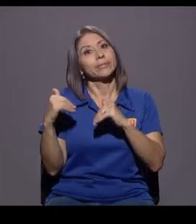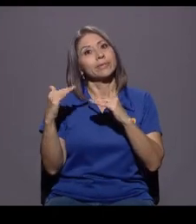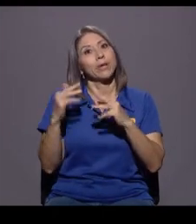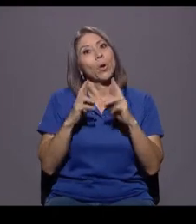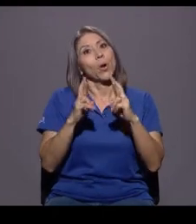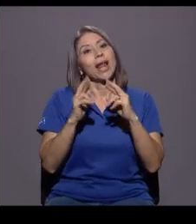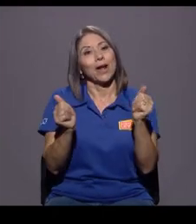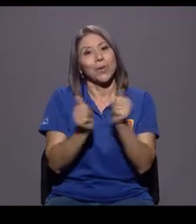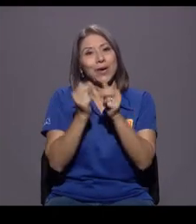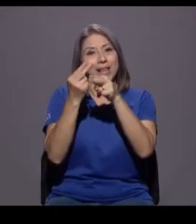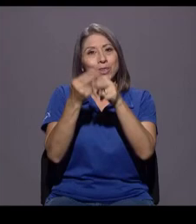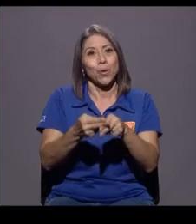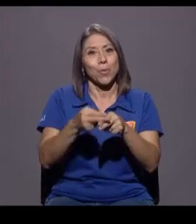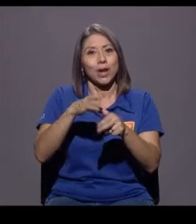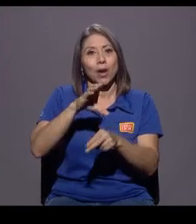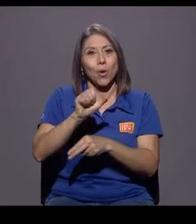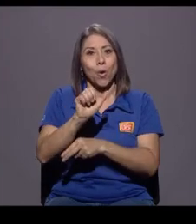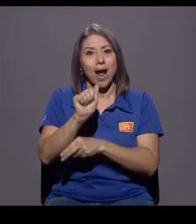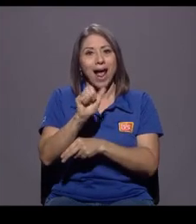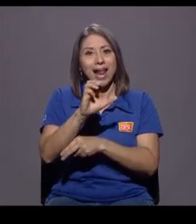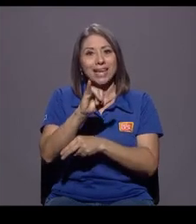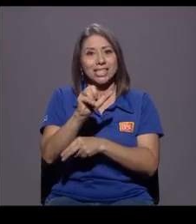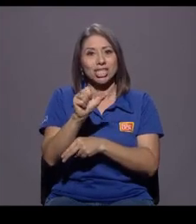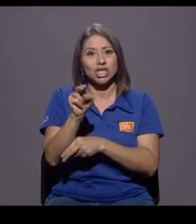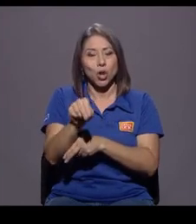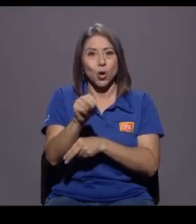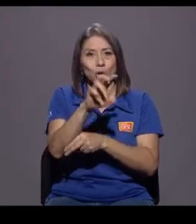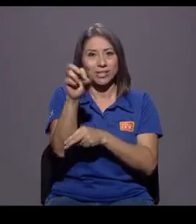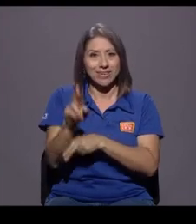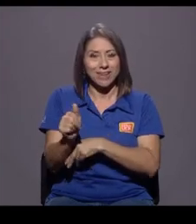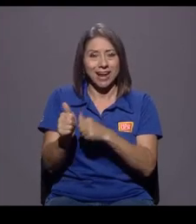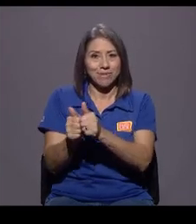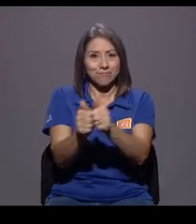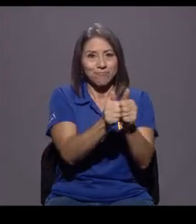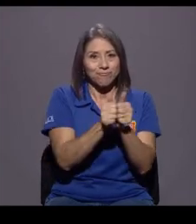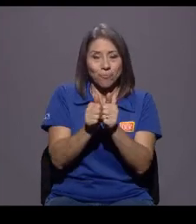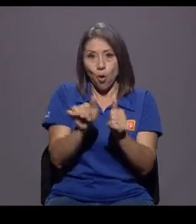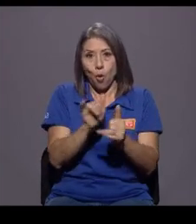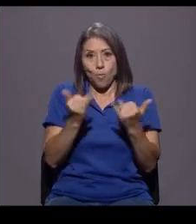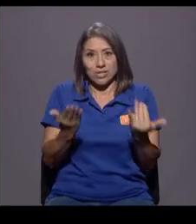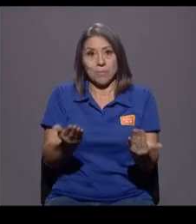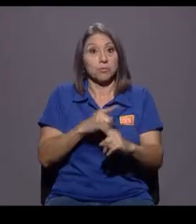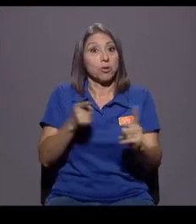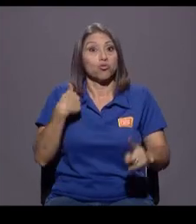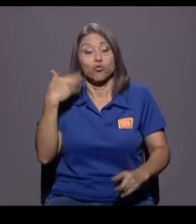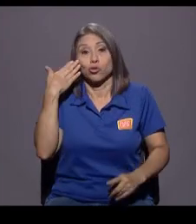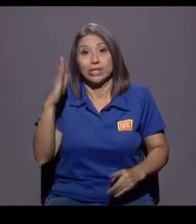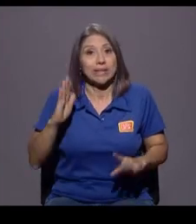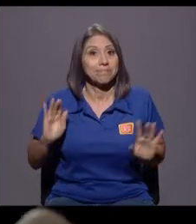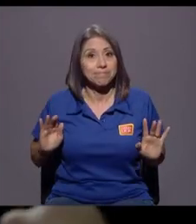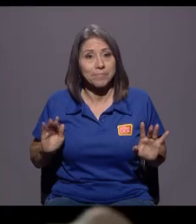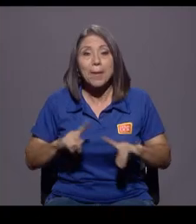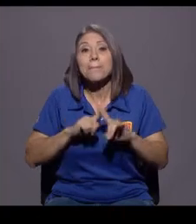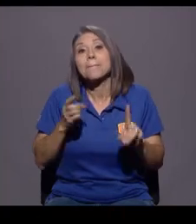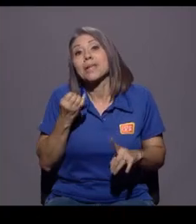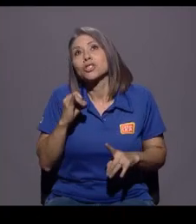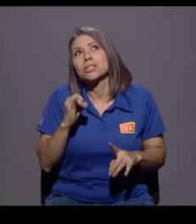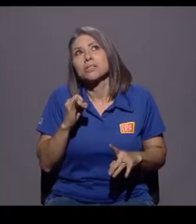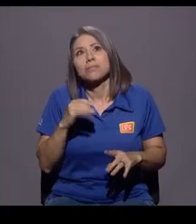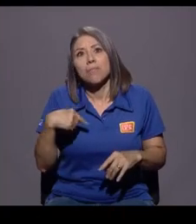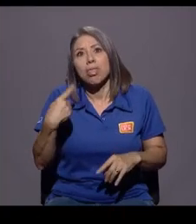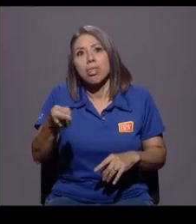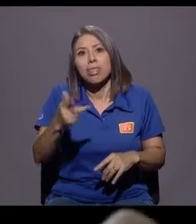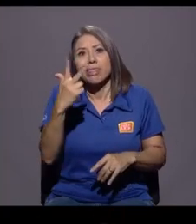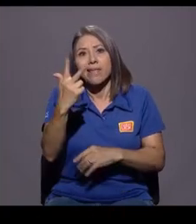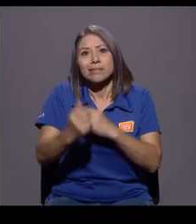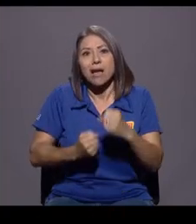el nombre de Coalición Costa Rica, espero ojalá como estamos, ¿verdad? Sin embargo, no lo sé, pero si en cuatro, bueno, en tres años,